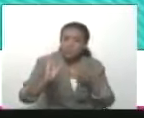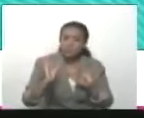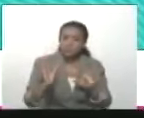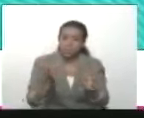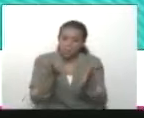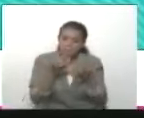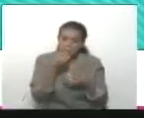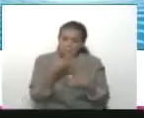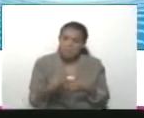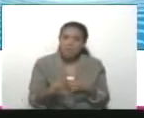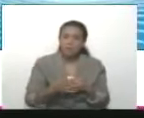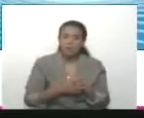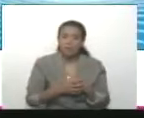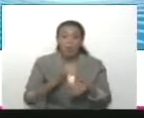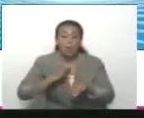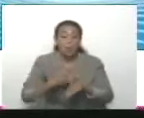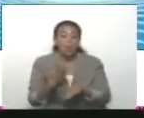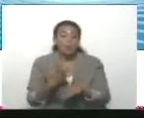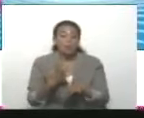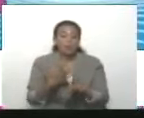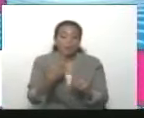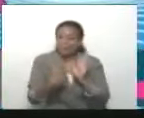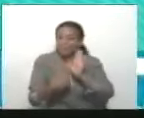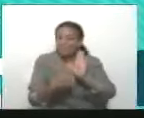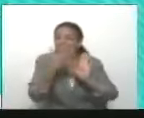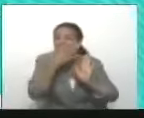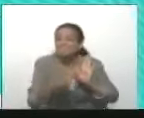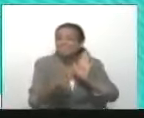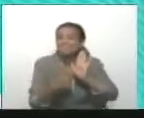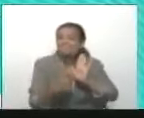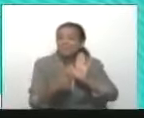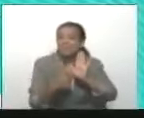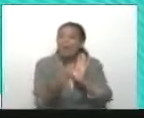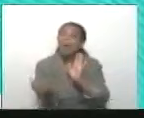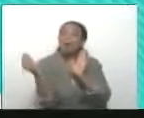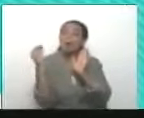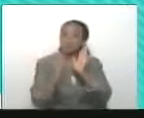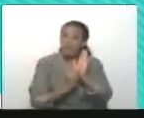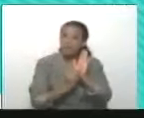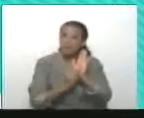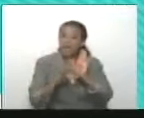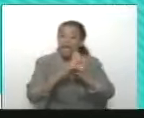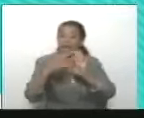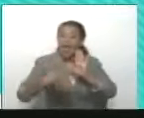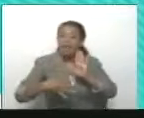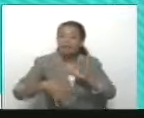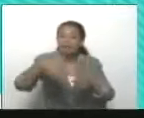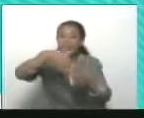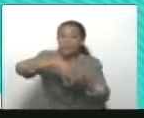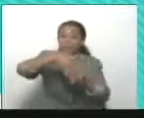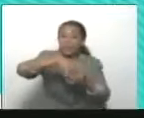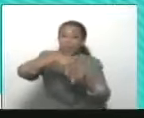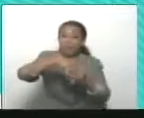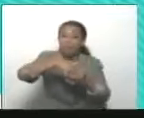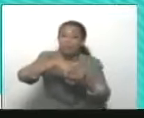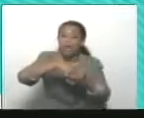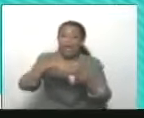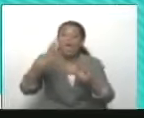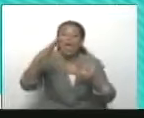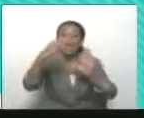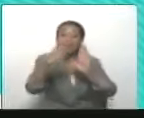porque sencillamente activamos y reactivamos las garantías electorales que nuestra